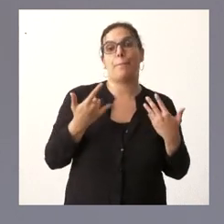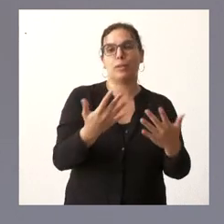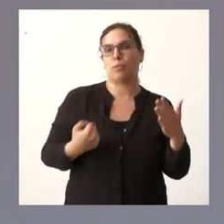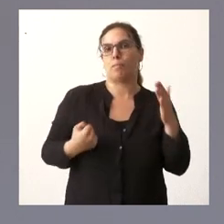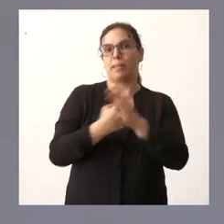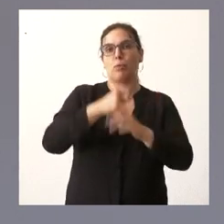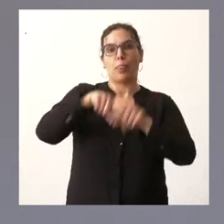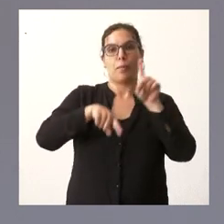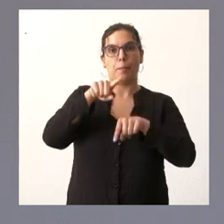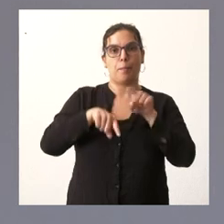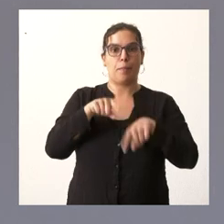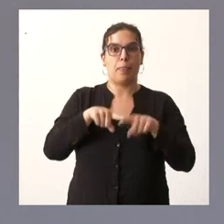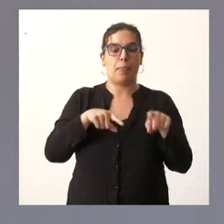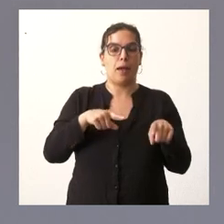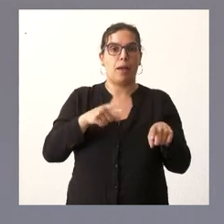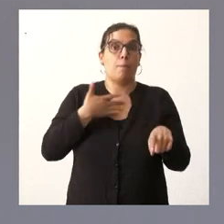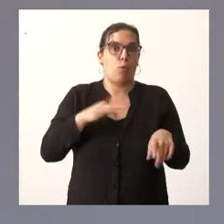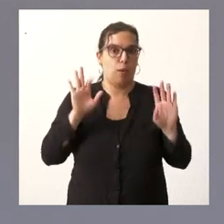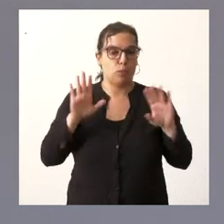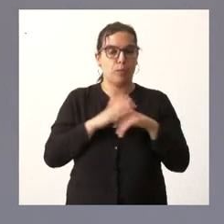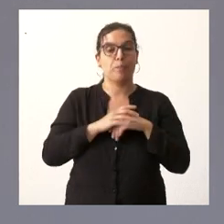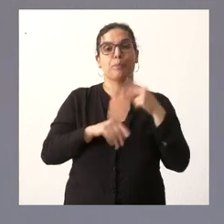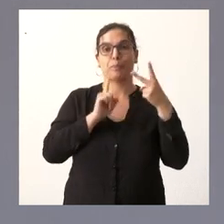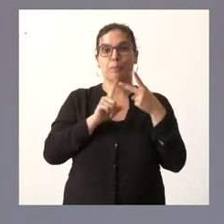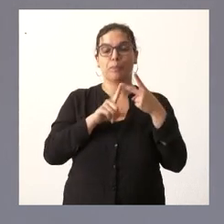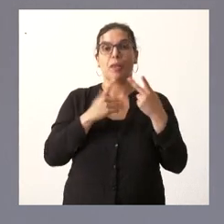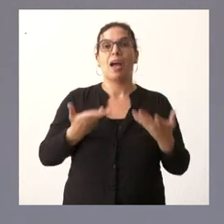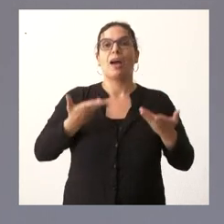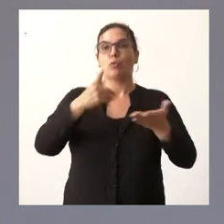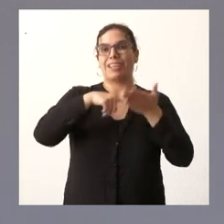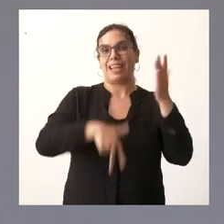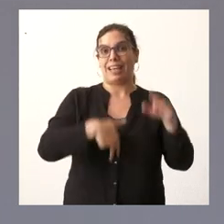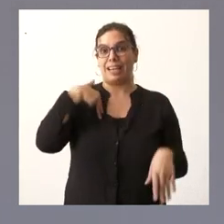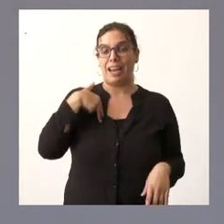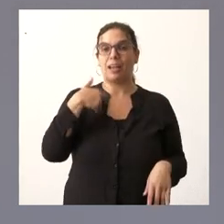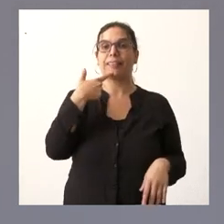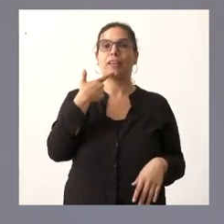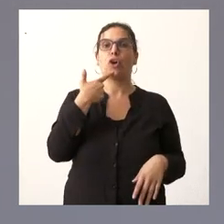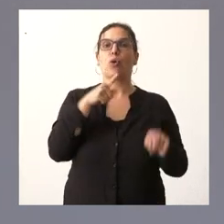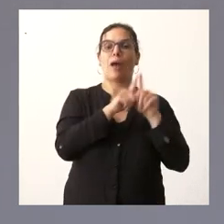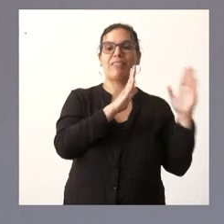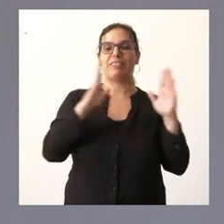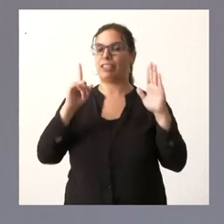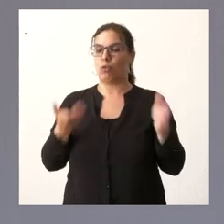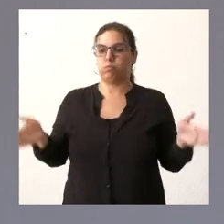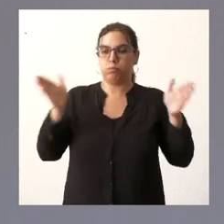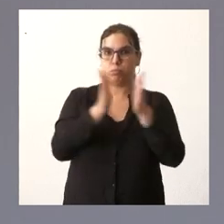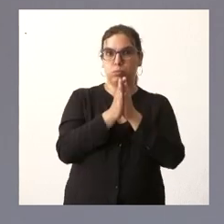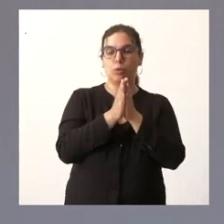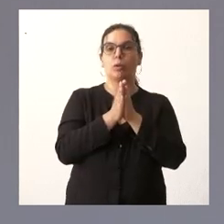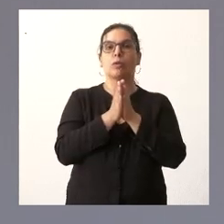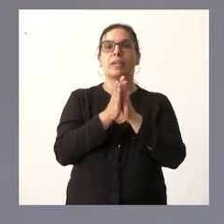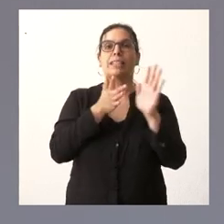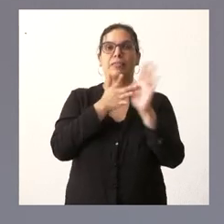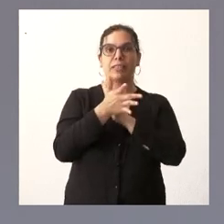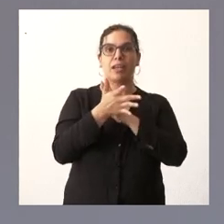función de nuestras capacidades en segundo lugar las ayudas del alquiler cuando digo lo de acumular la resolución en dos me estoy refiriendo